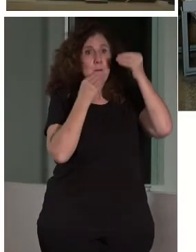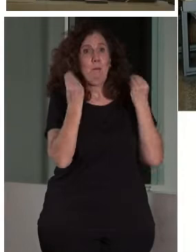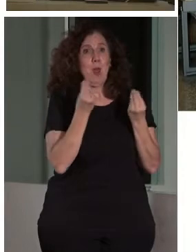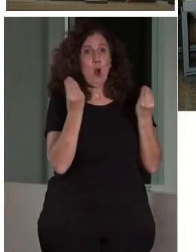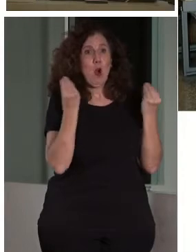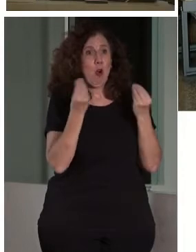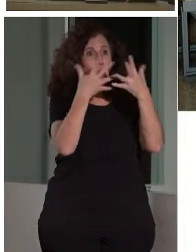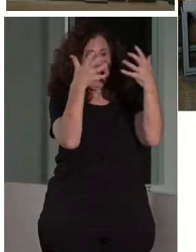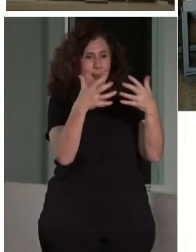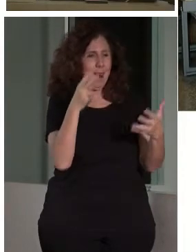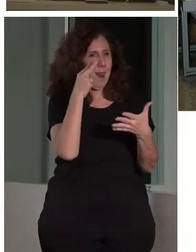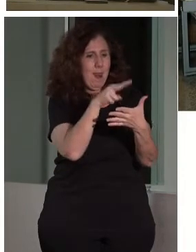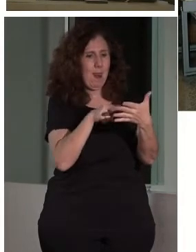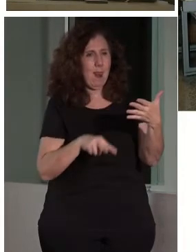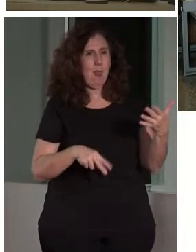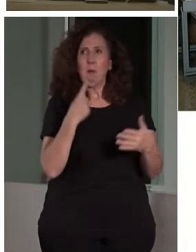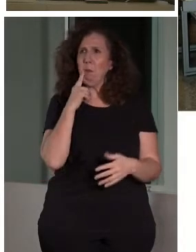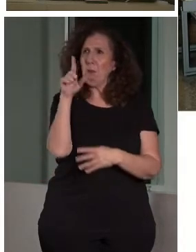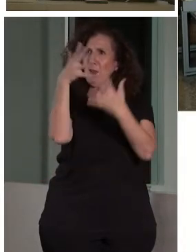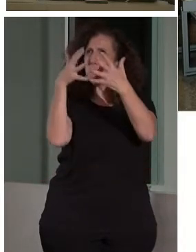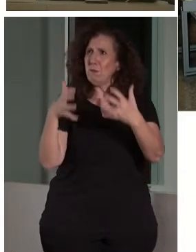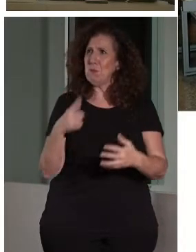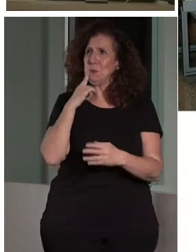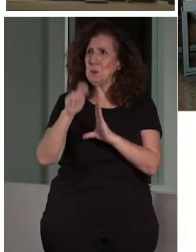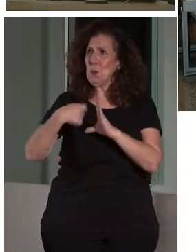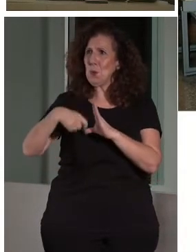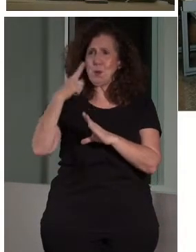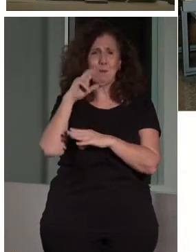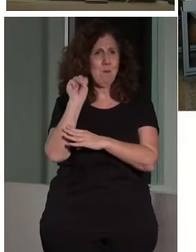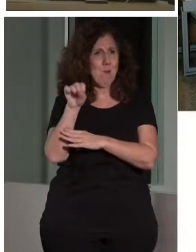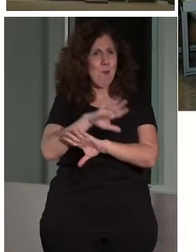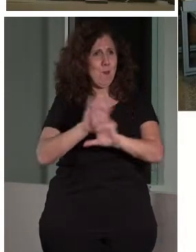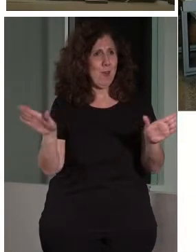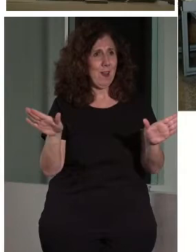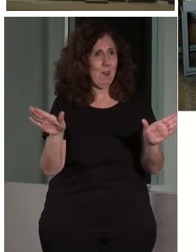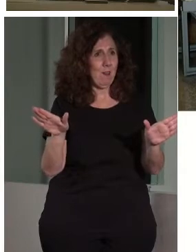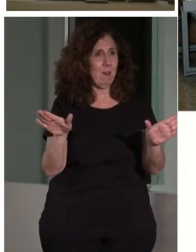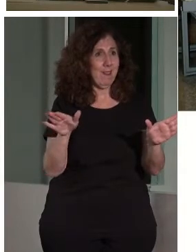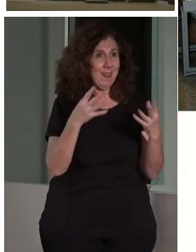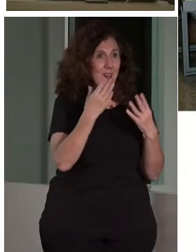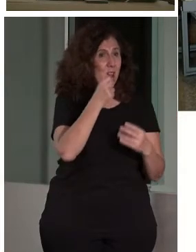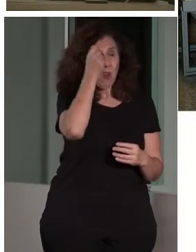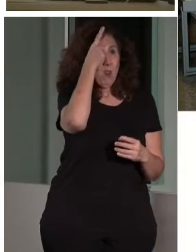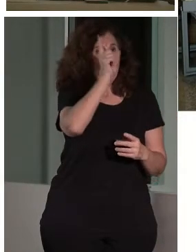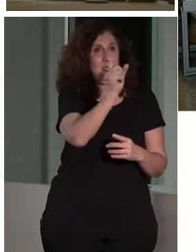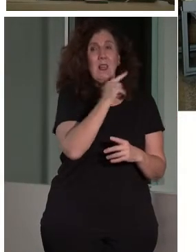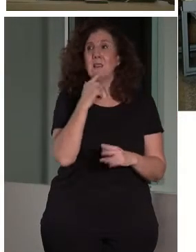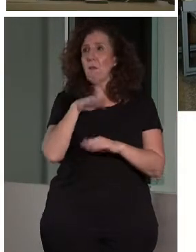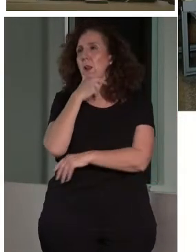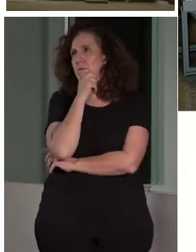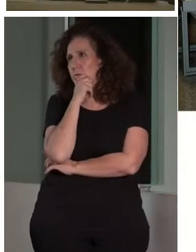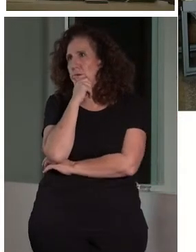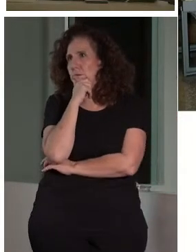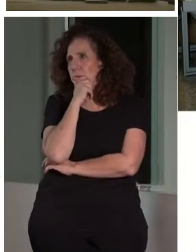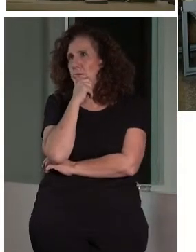museo es porque es inteligente. Si no fuera inteligente, lo leería. O sea, no es que... Al revés, un